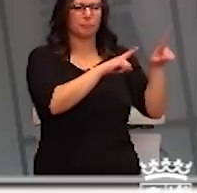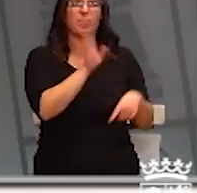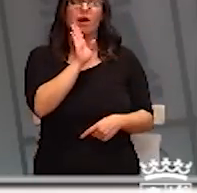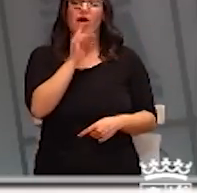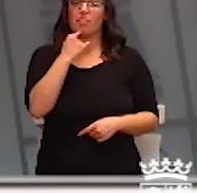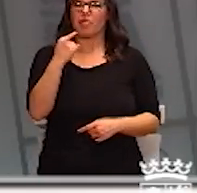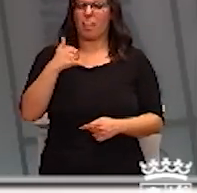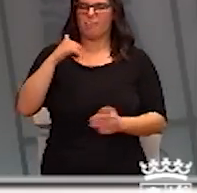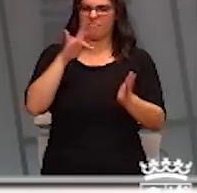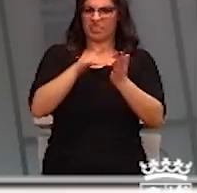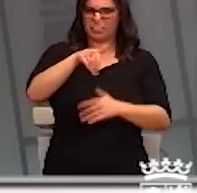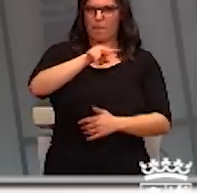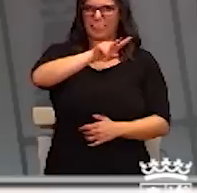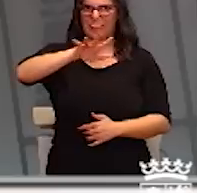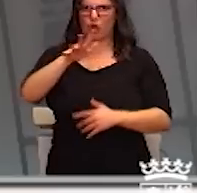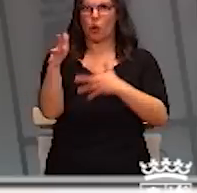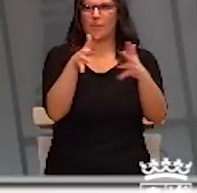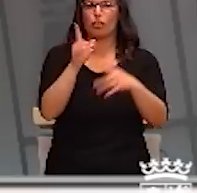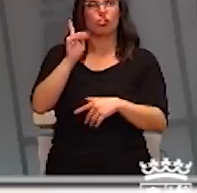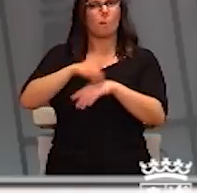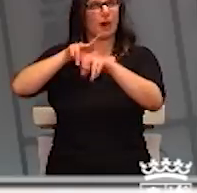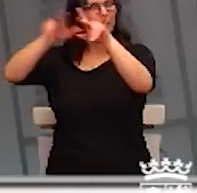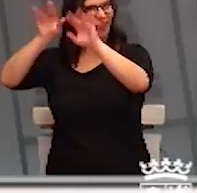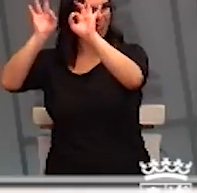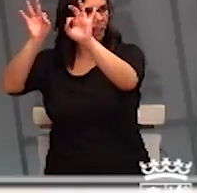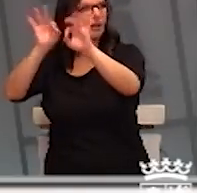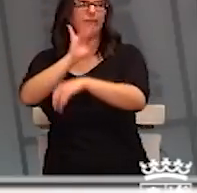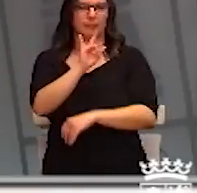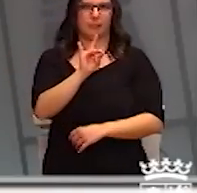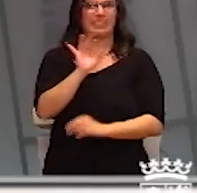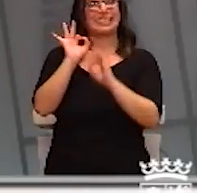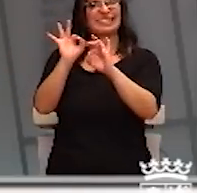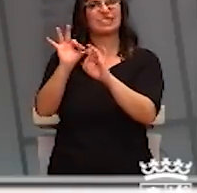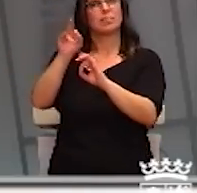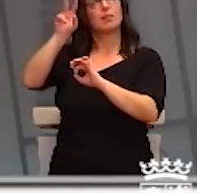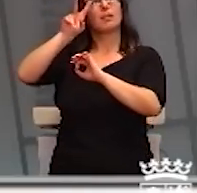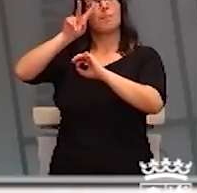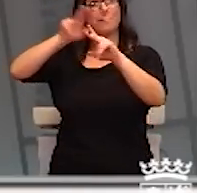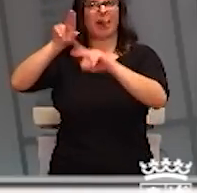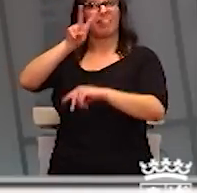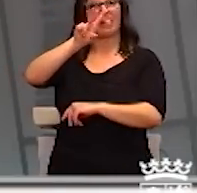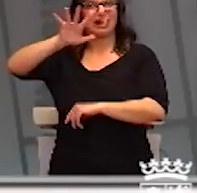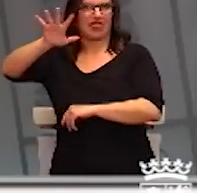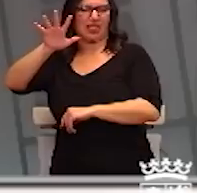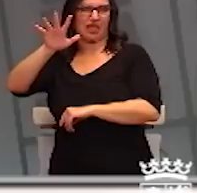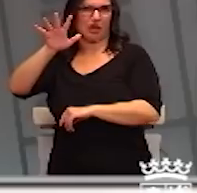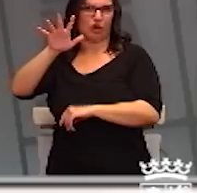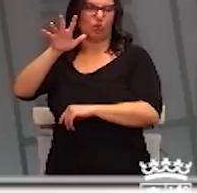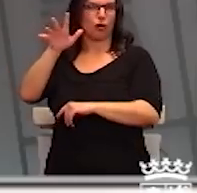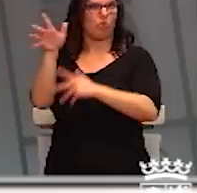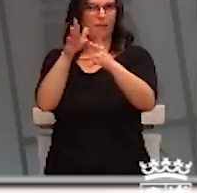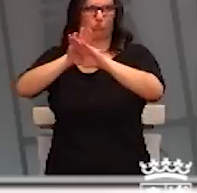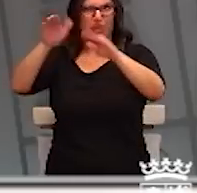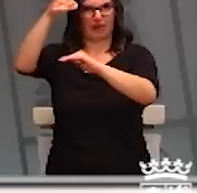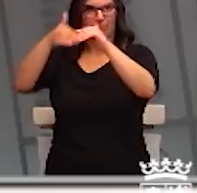del 15 de marzo solo para Miranda o...? Solo para Miranda. O las recomendaciones generales son para todo. Para todo.